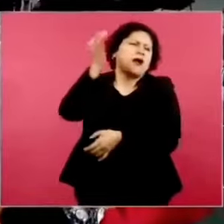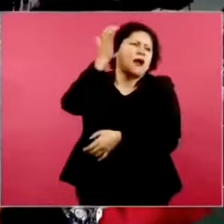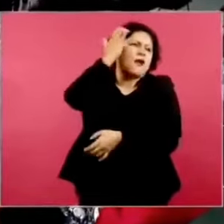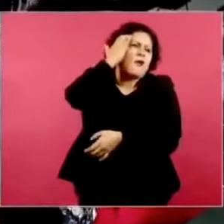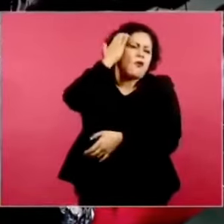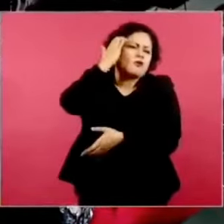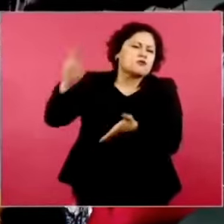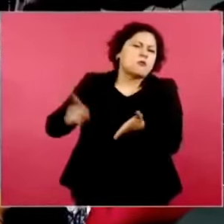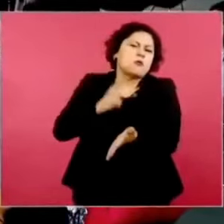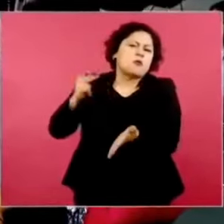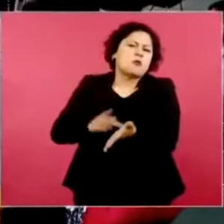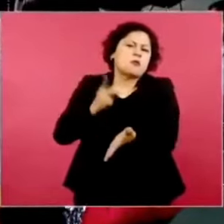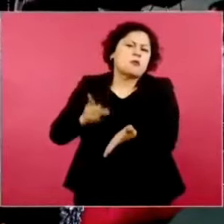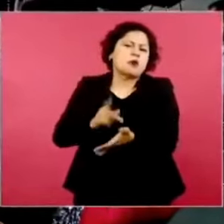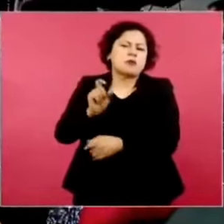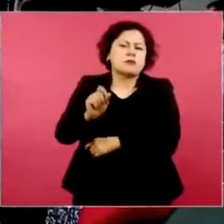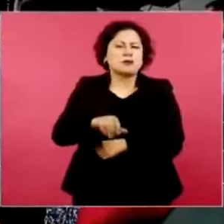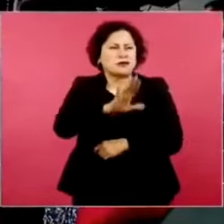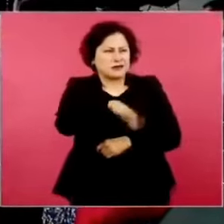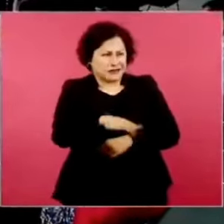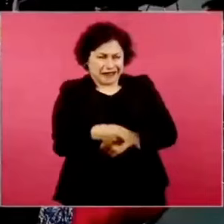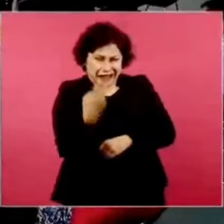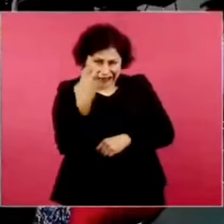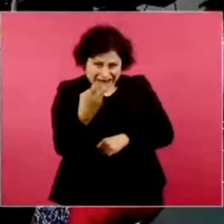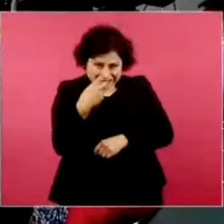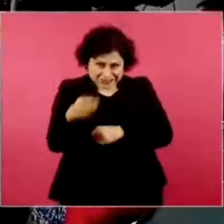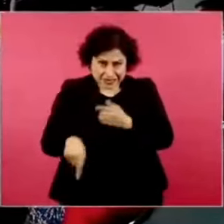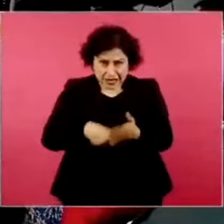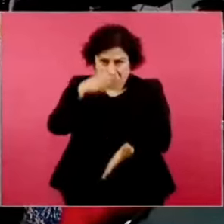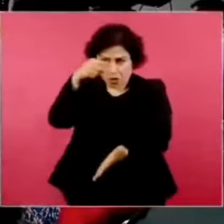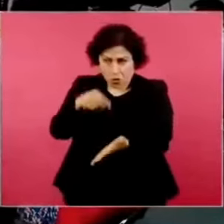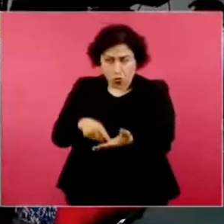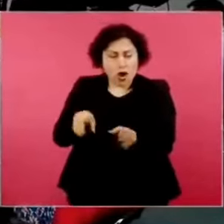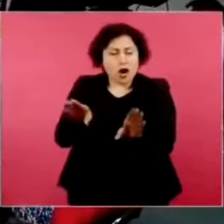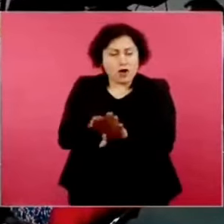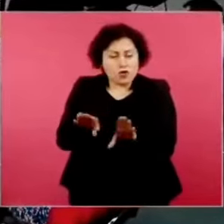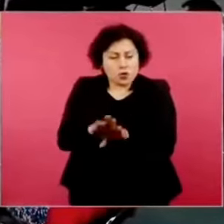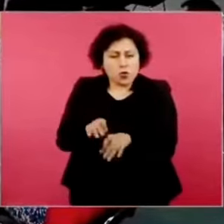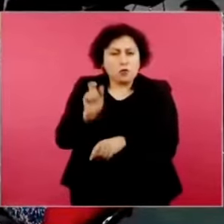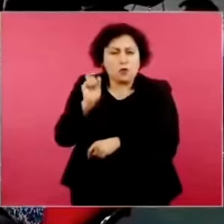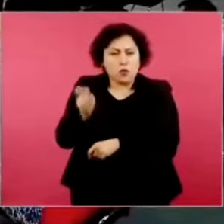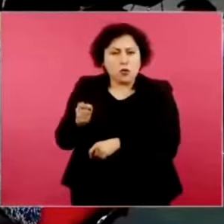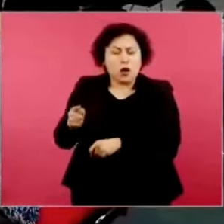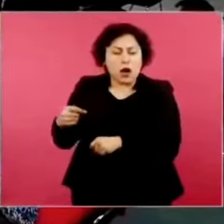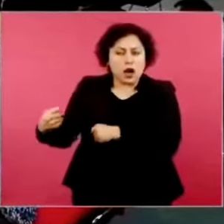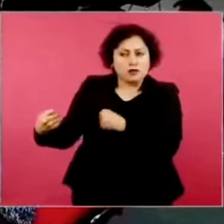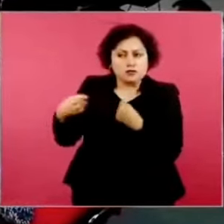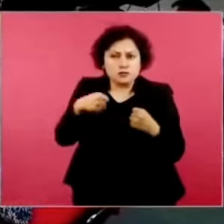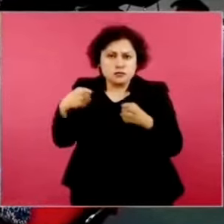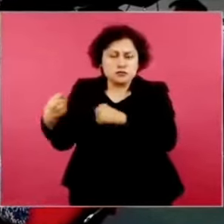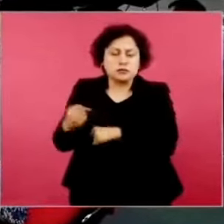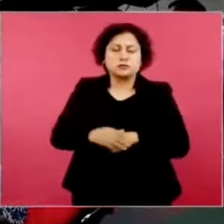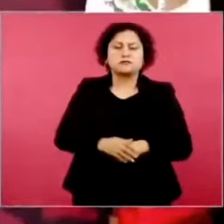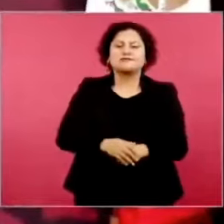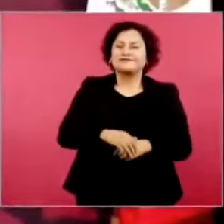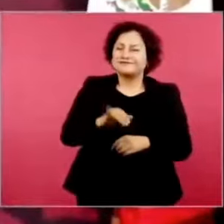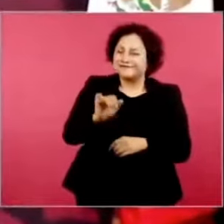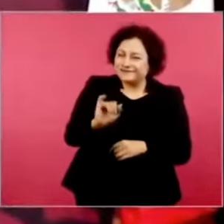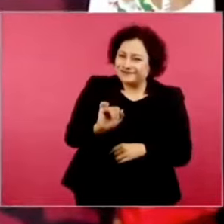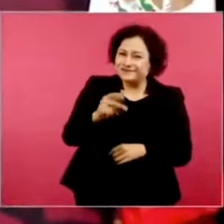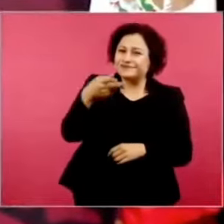Esa es la zona que está en disputa por dos grupos. Sí, pero ni siquiera es ahí,